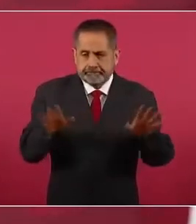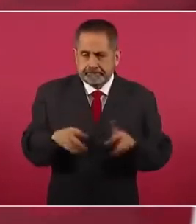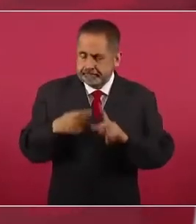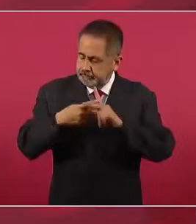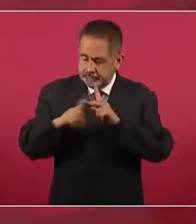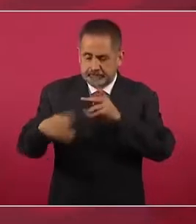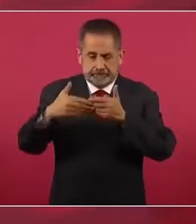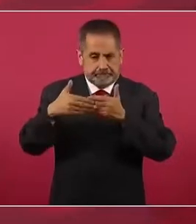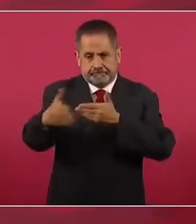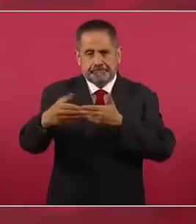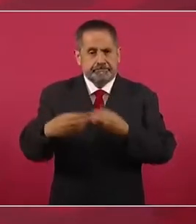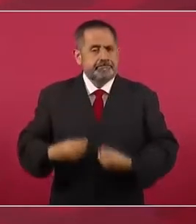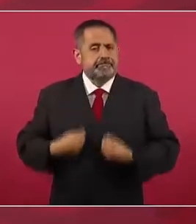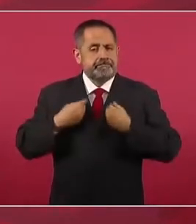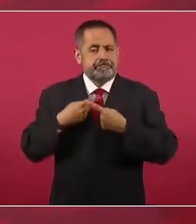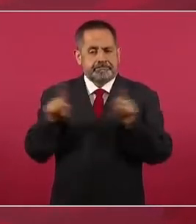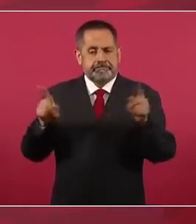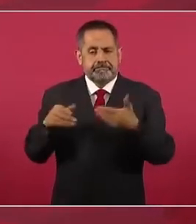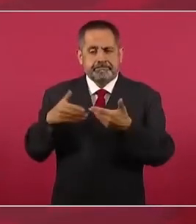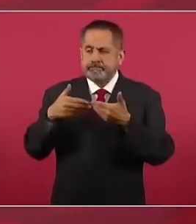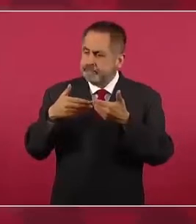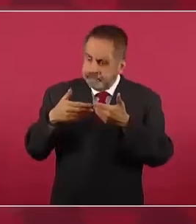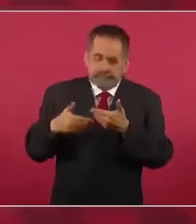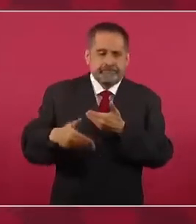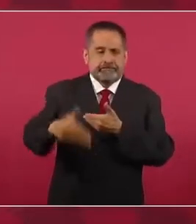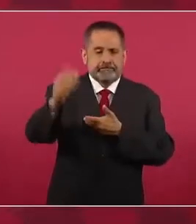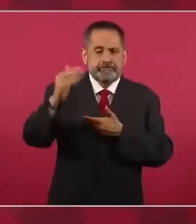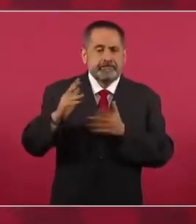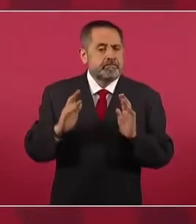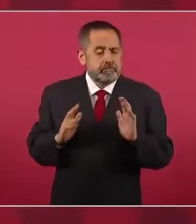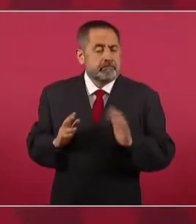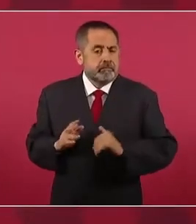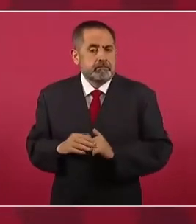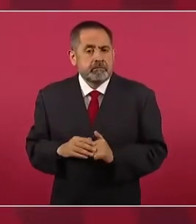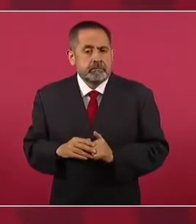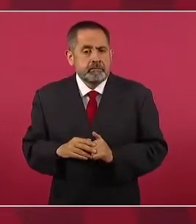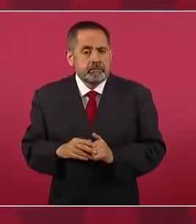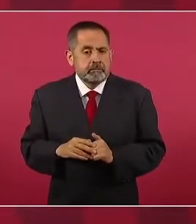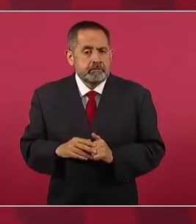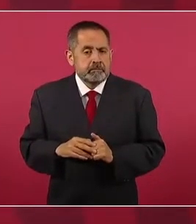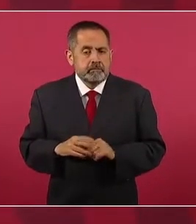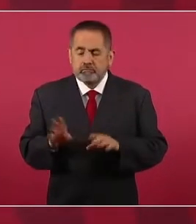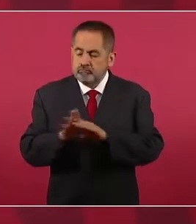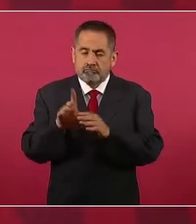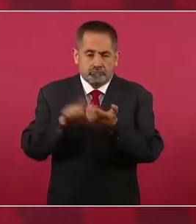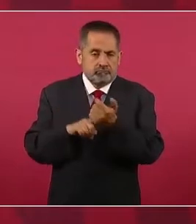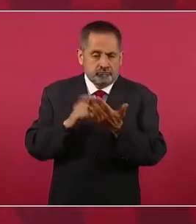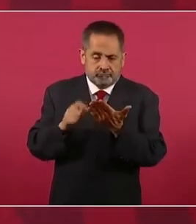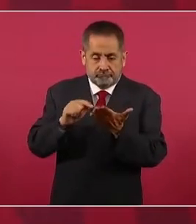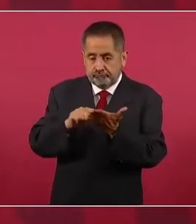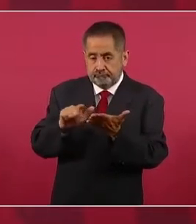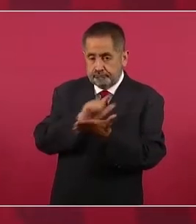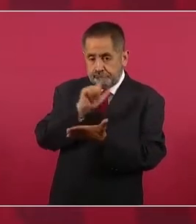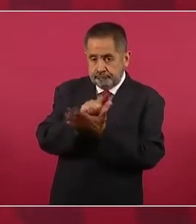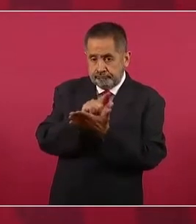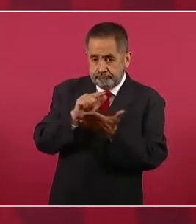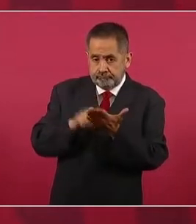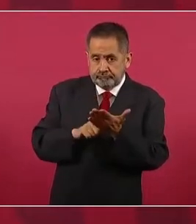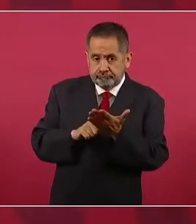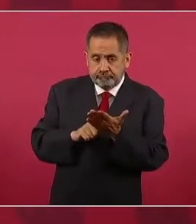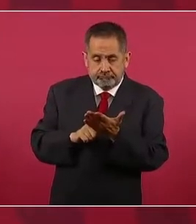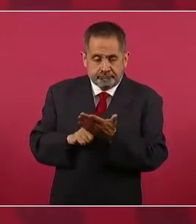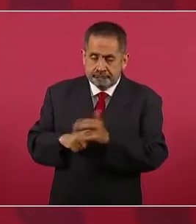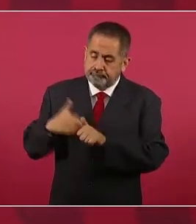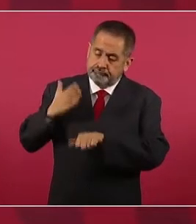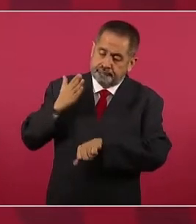y con todo el peso y rigor de la ley se nos castigara